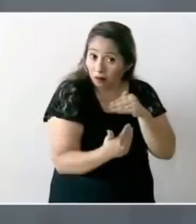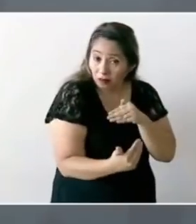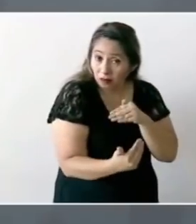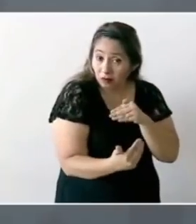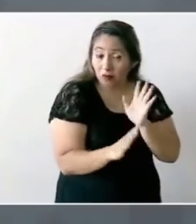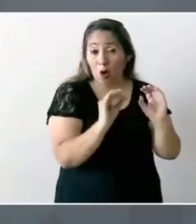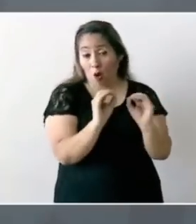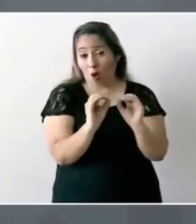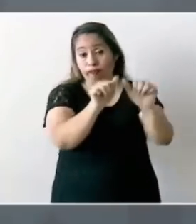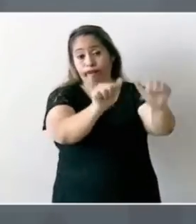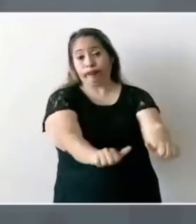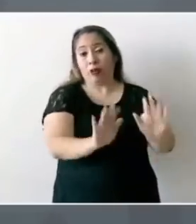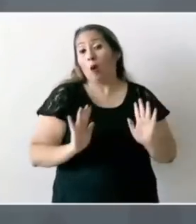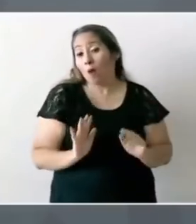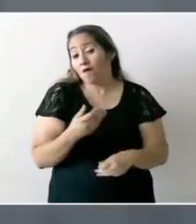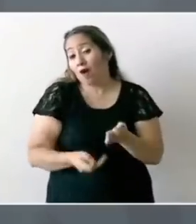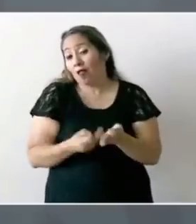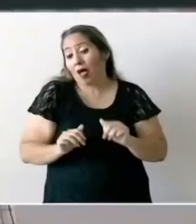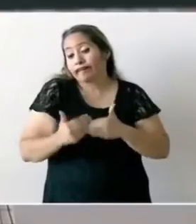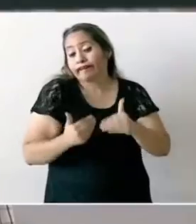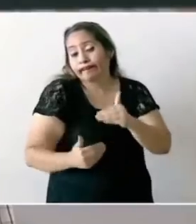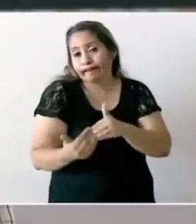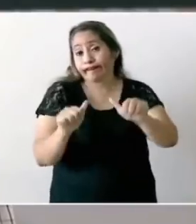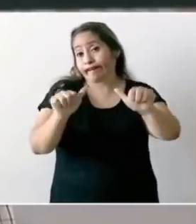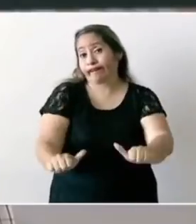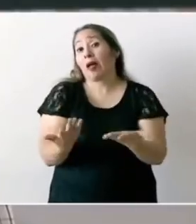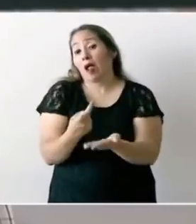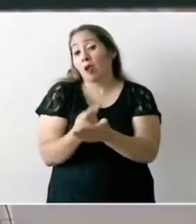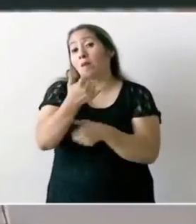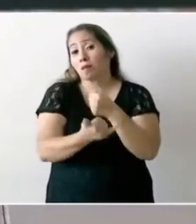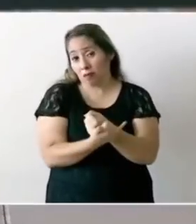¿O no es posible llevar a cabo el proyecto?